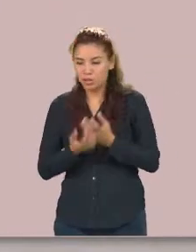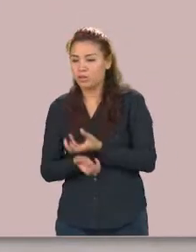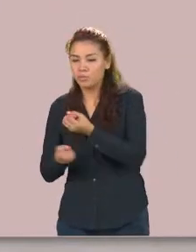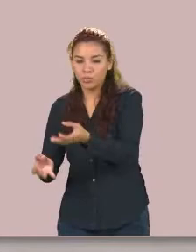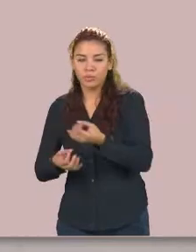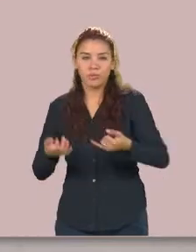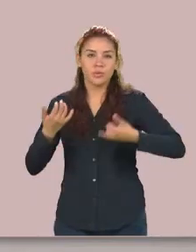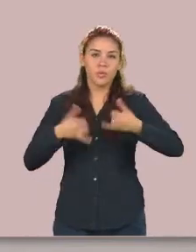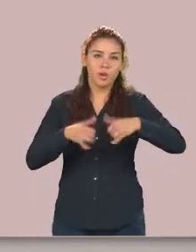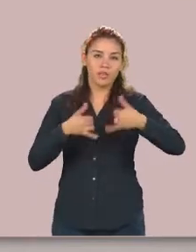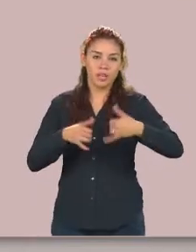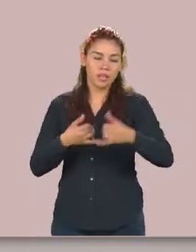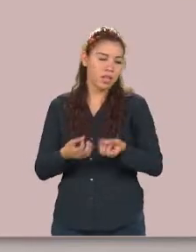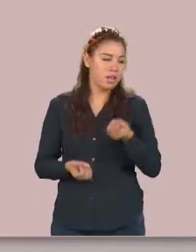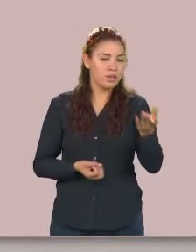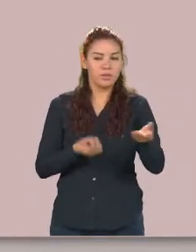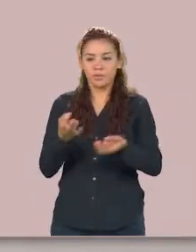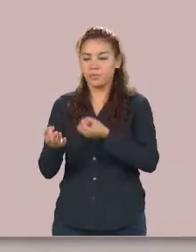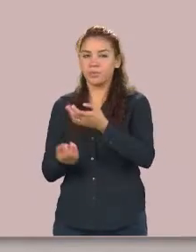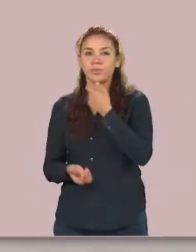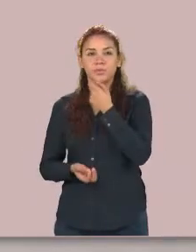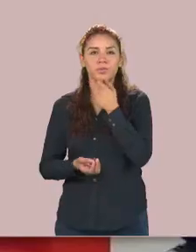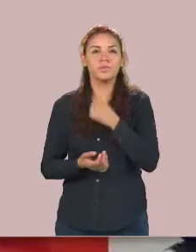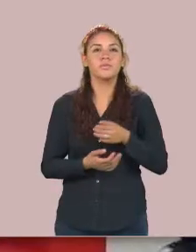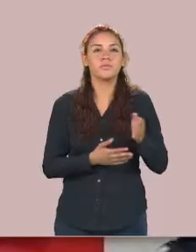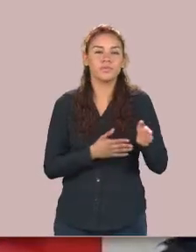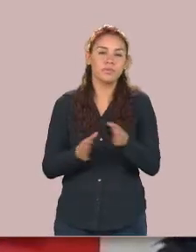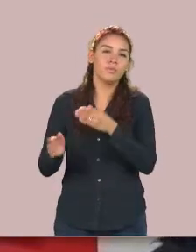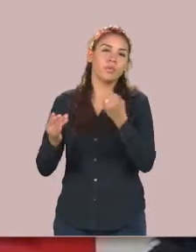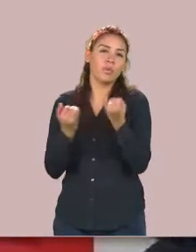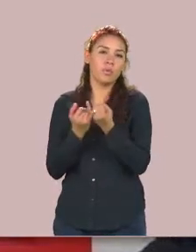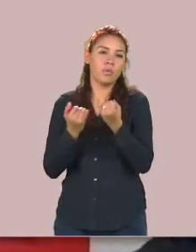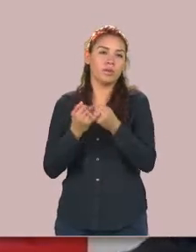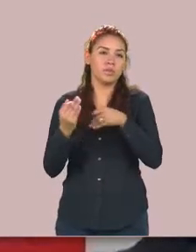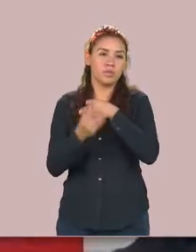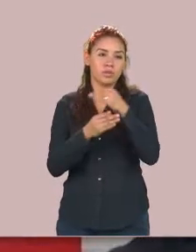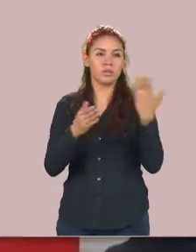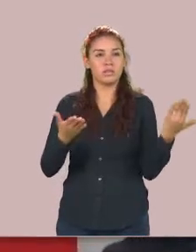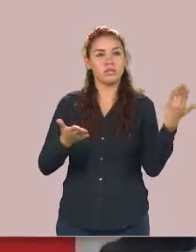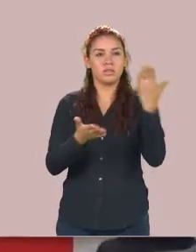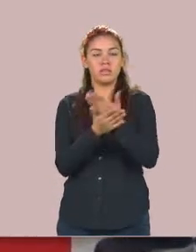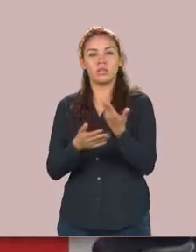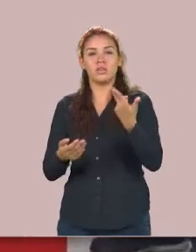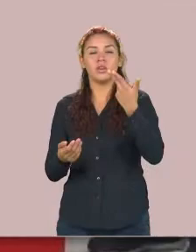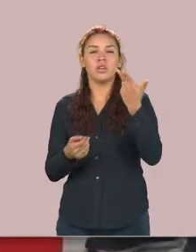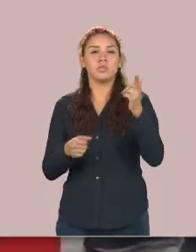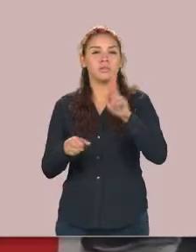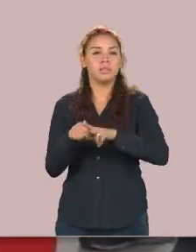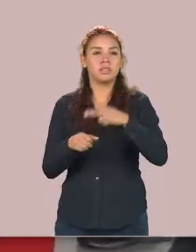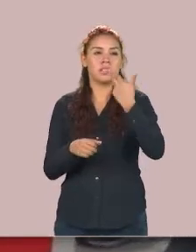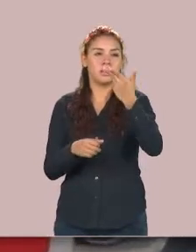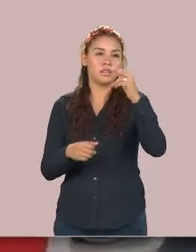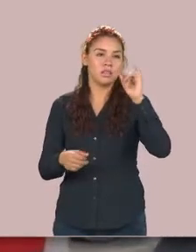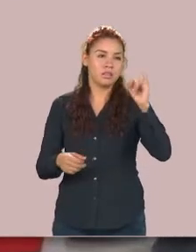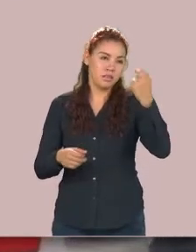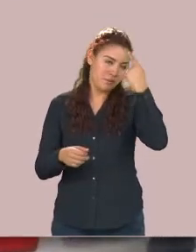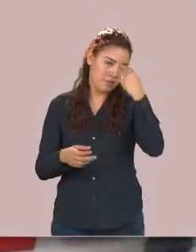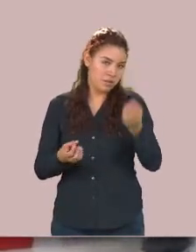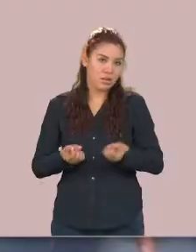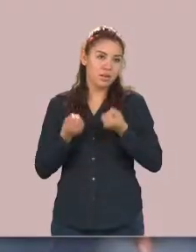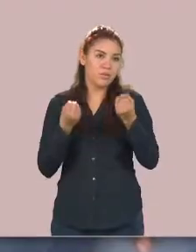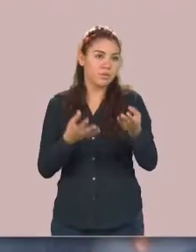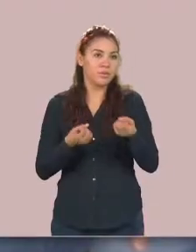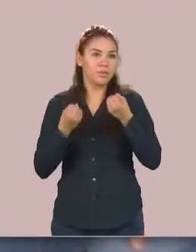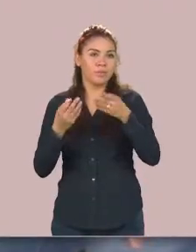mencionada posteriormente el equipo se trasladó al hospital infantil donde visitaron sala de atención médica y obsequiaron un presente a todos los